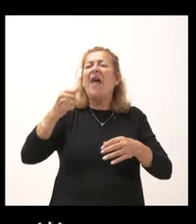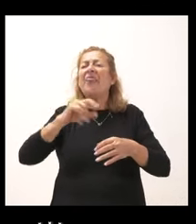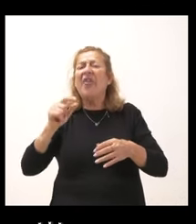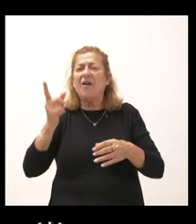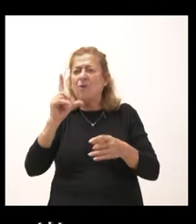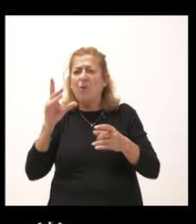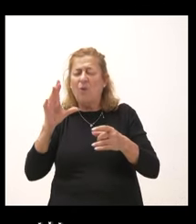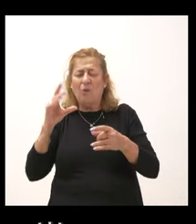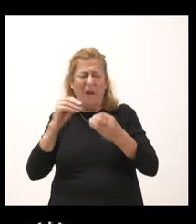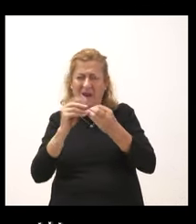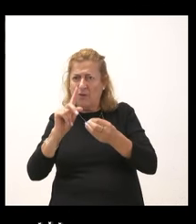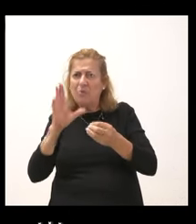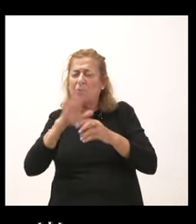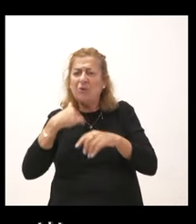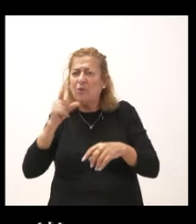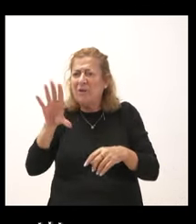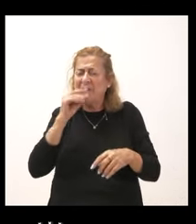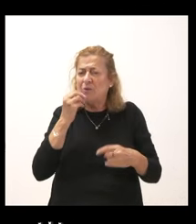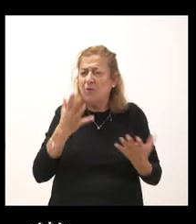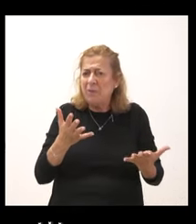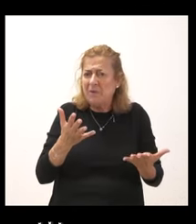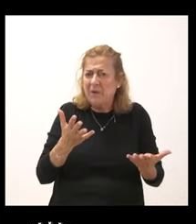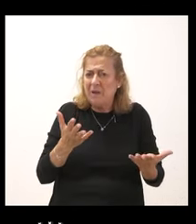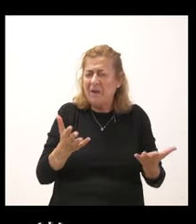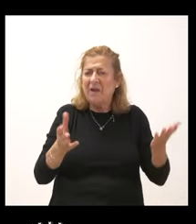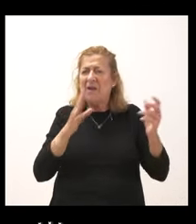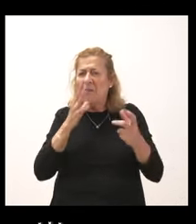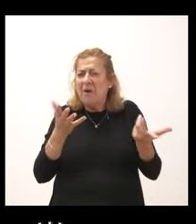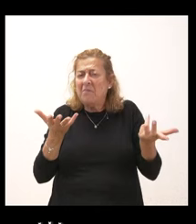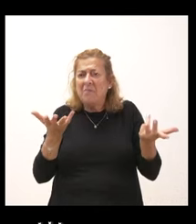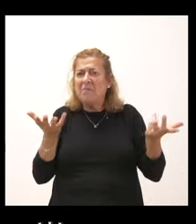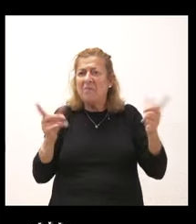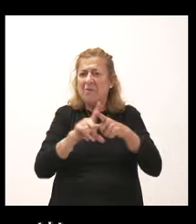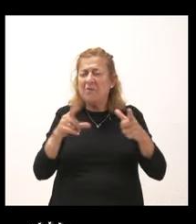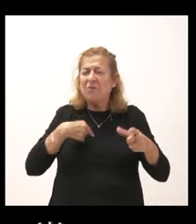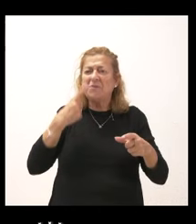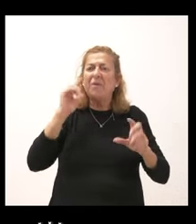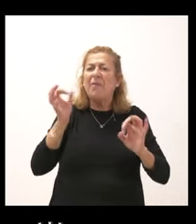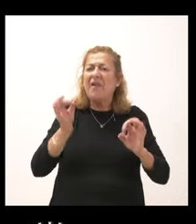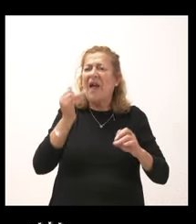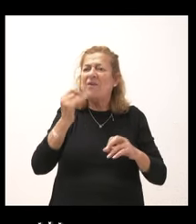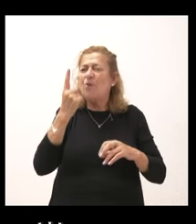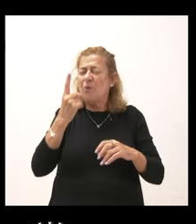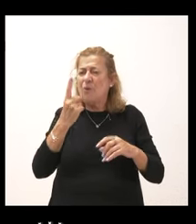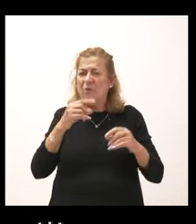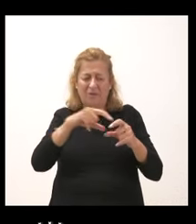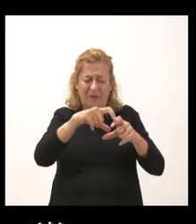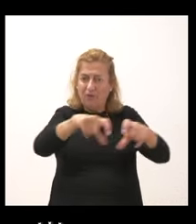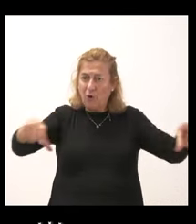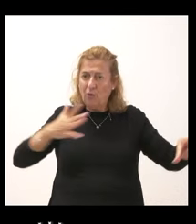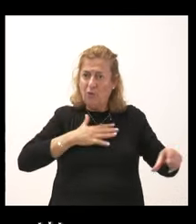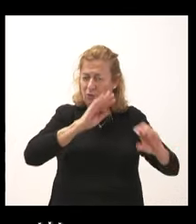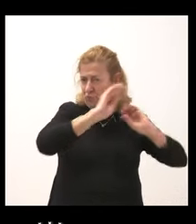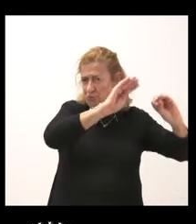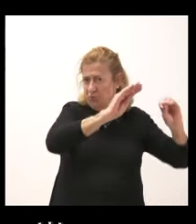no se entiende muy bien. Echan mal unas fueras para el Gobierno, pero lo cierto es que tienen ahí un tramo de carretera que suya, es bien